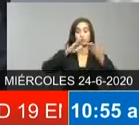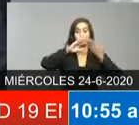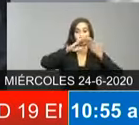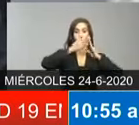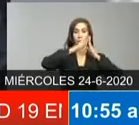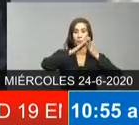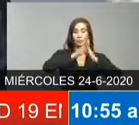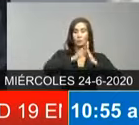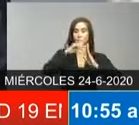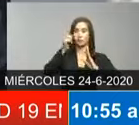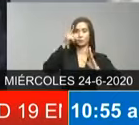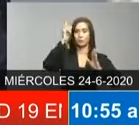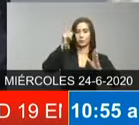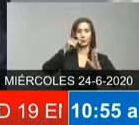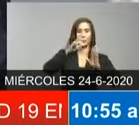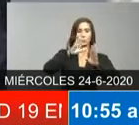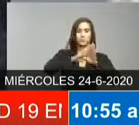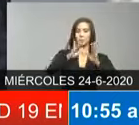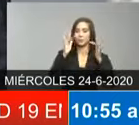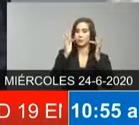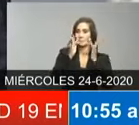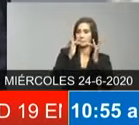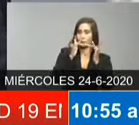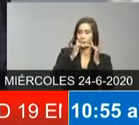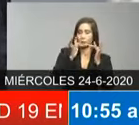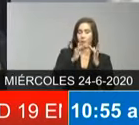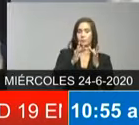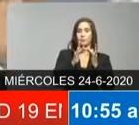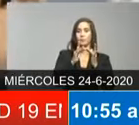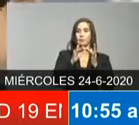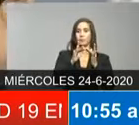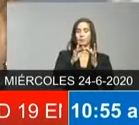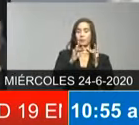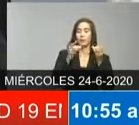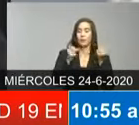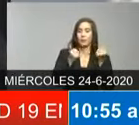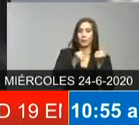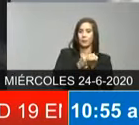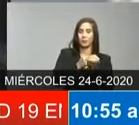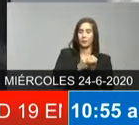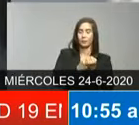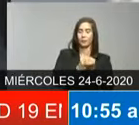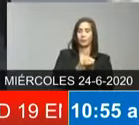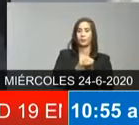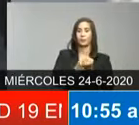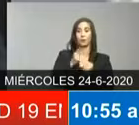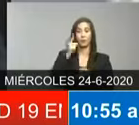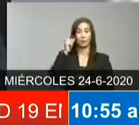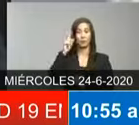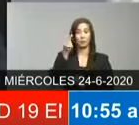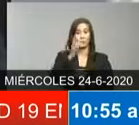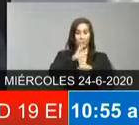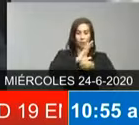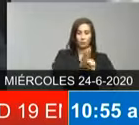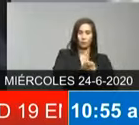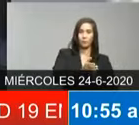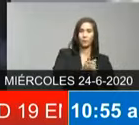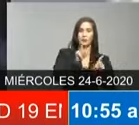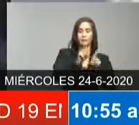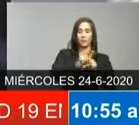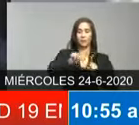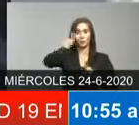participación y no solamente en COVID sino también en VIH